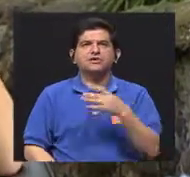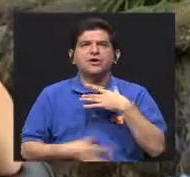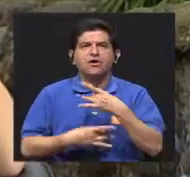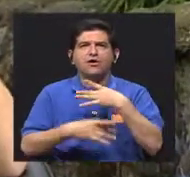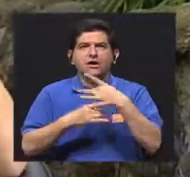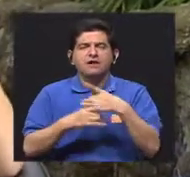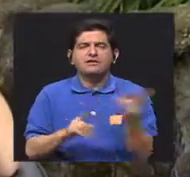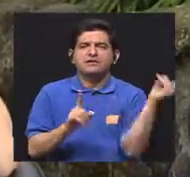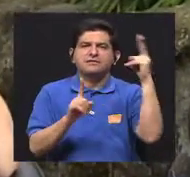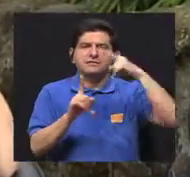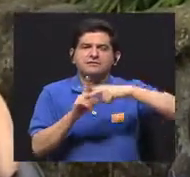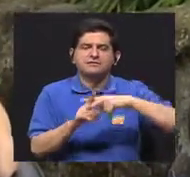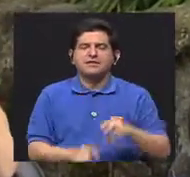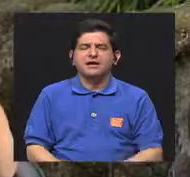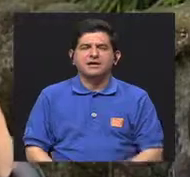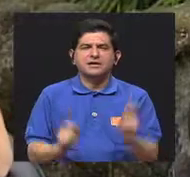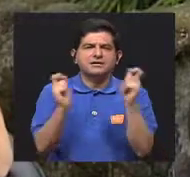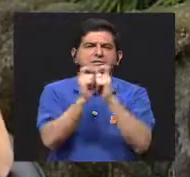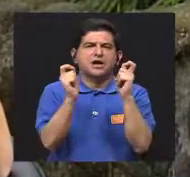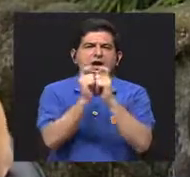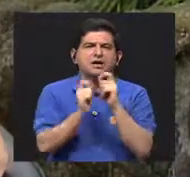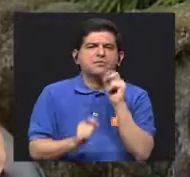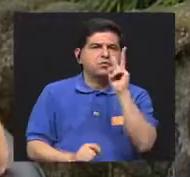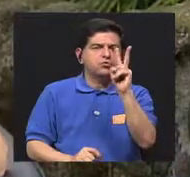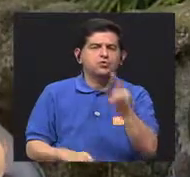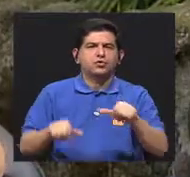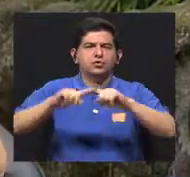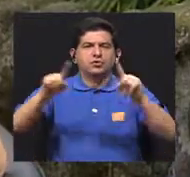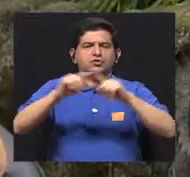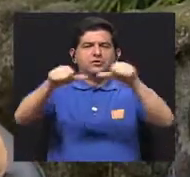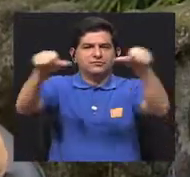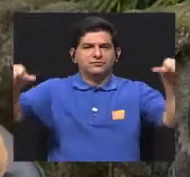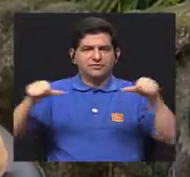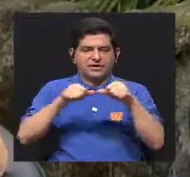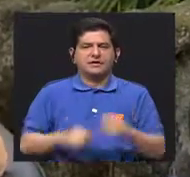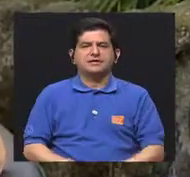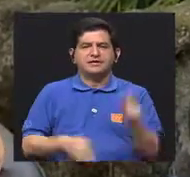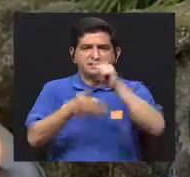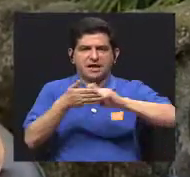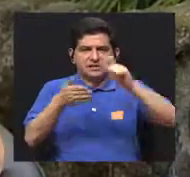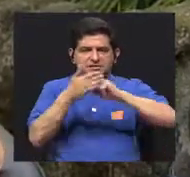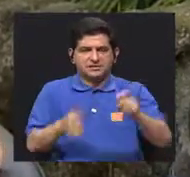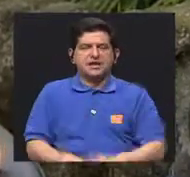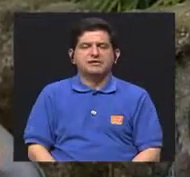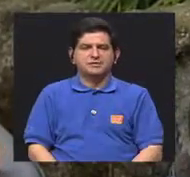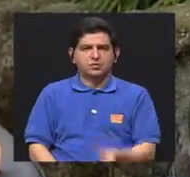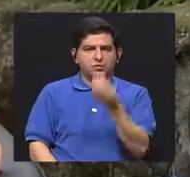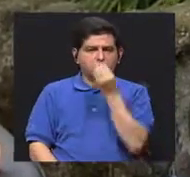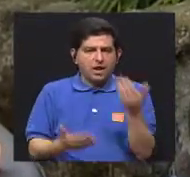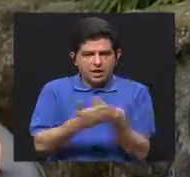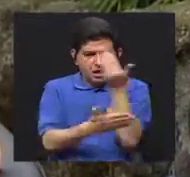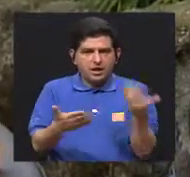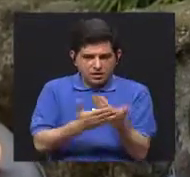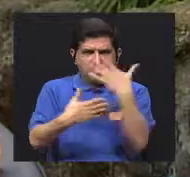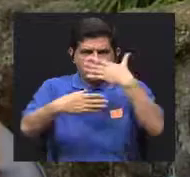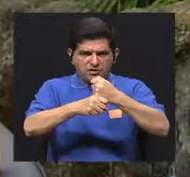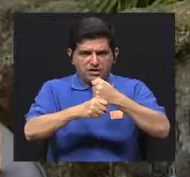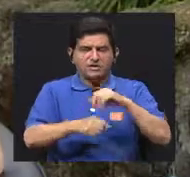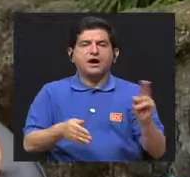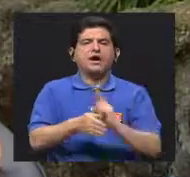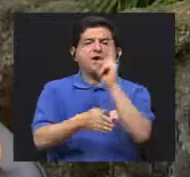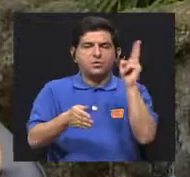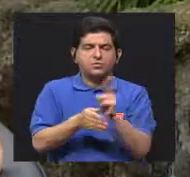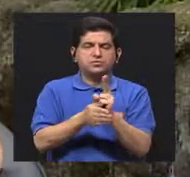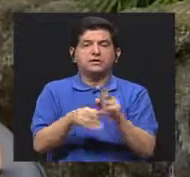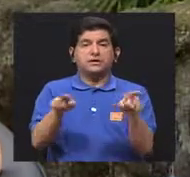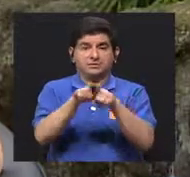interés de crear esta aplicación tiene como antecedente esos, como esas dos aristas, ¿verdad? La escuela de nutrición innovando en el campo y por otro